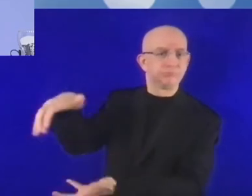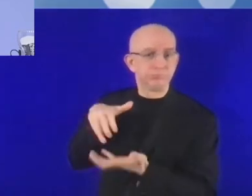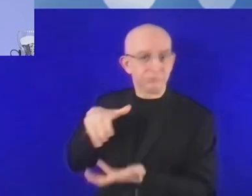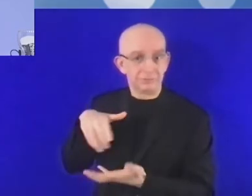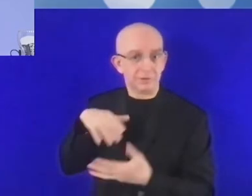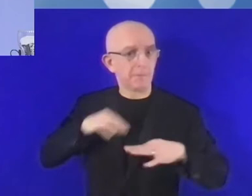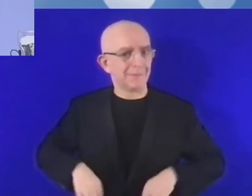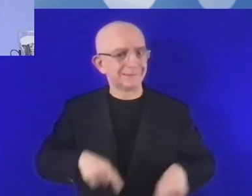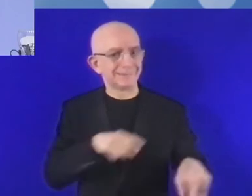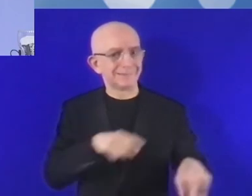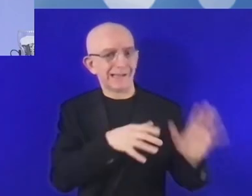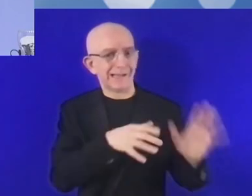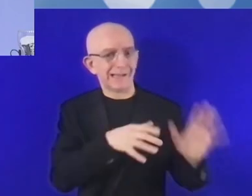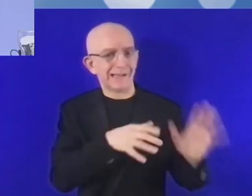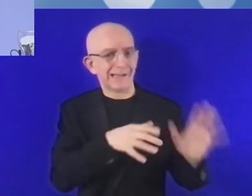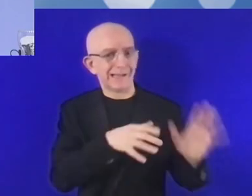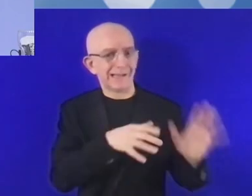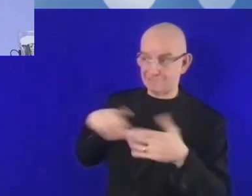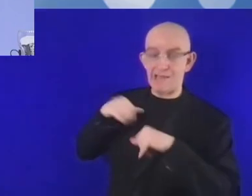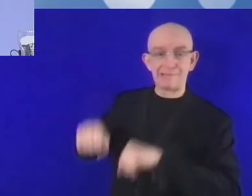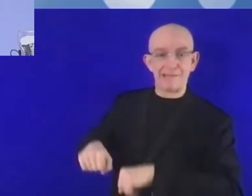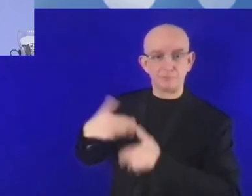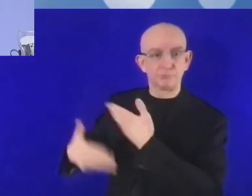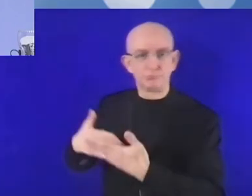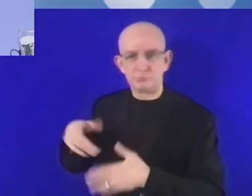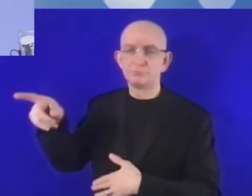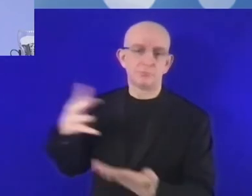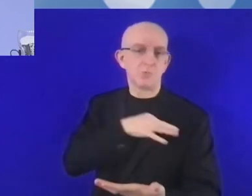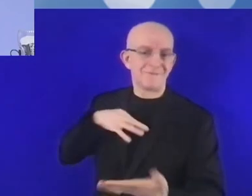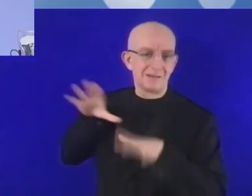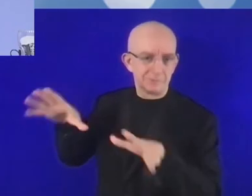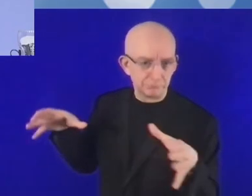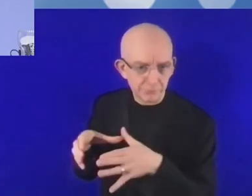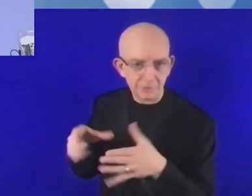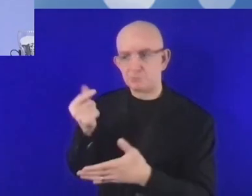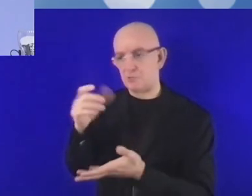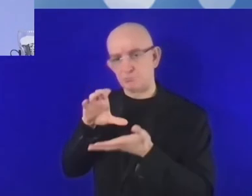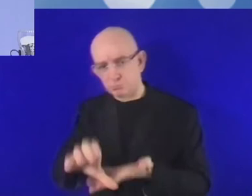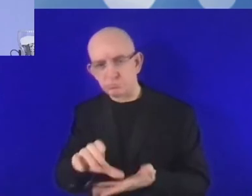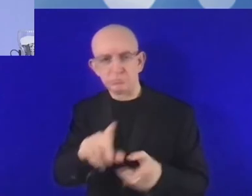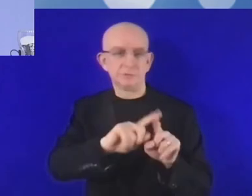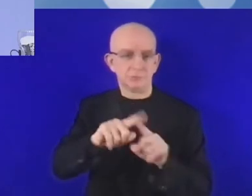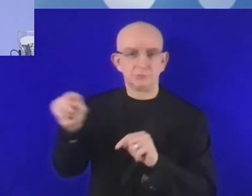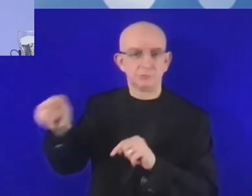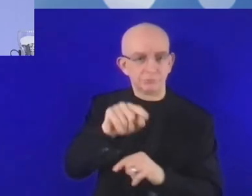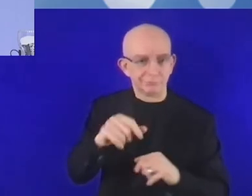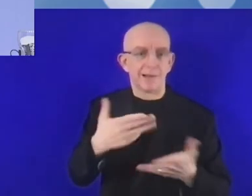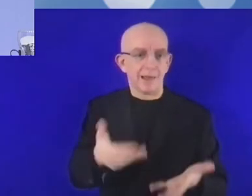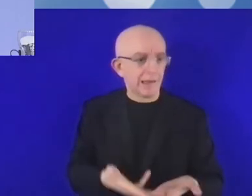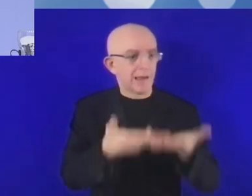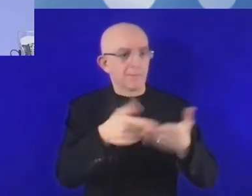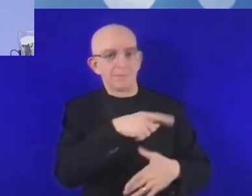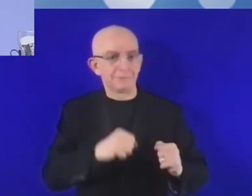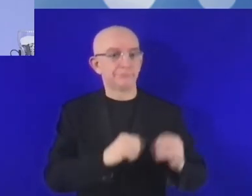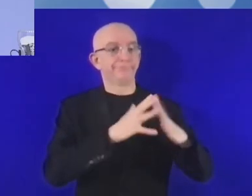fácil que en otros países, otros estados. Donde sea más fácil, pues será más fácil iniciar